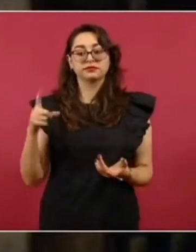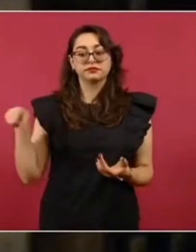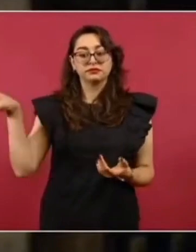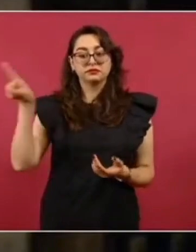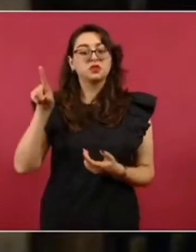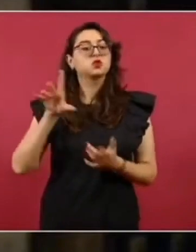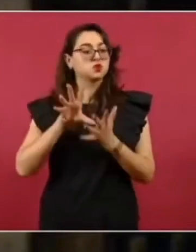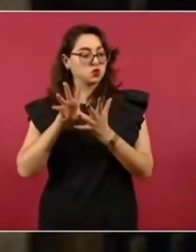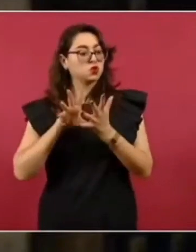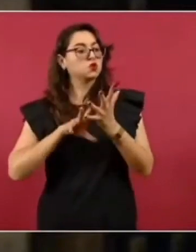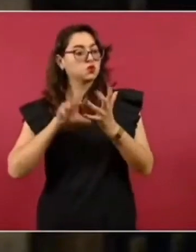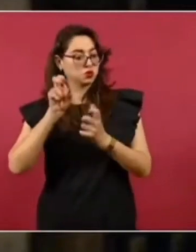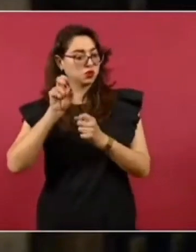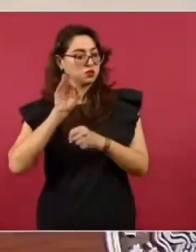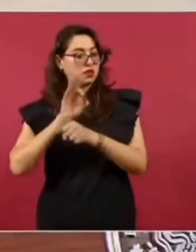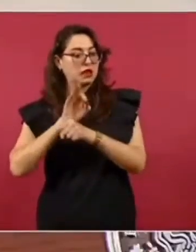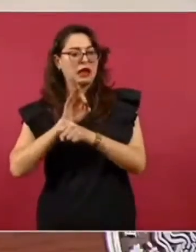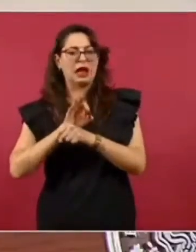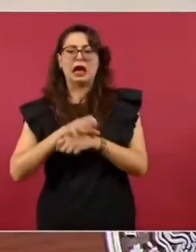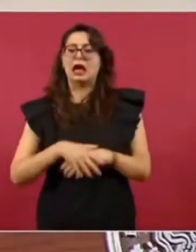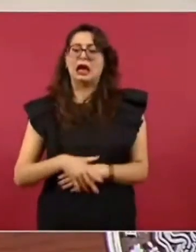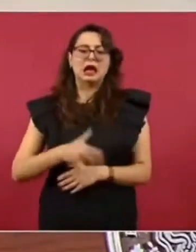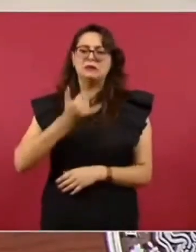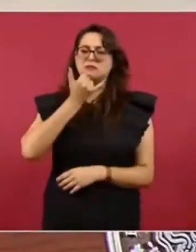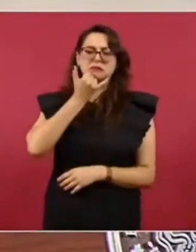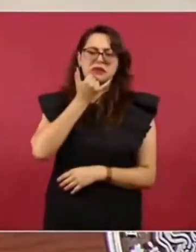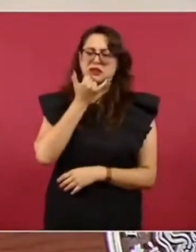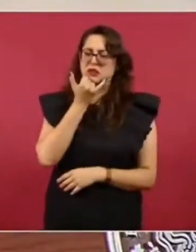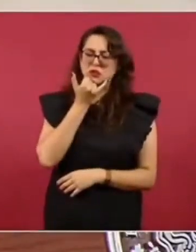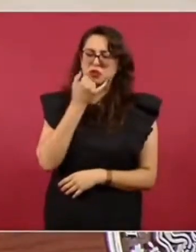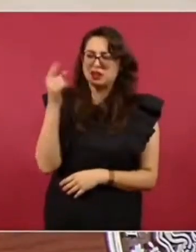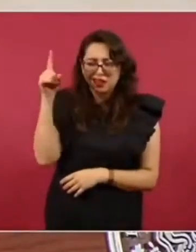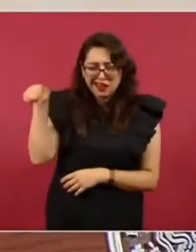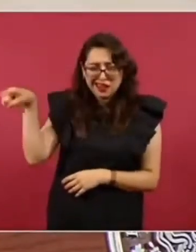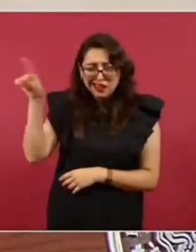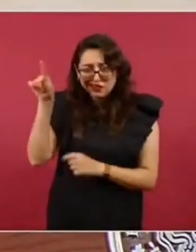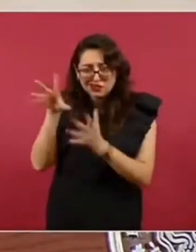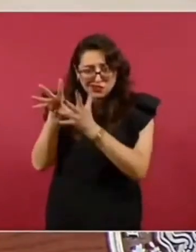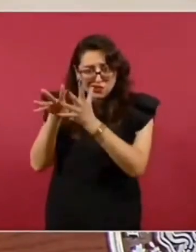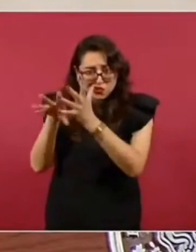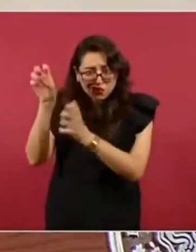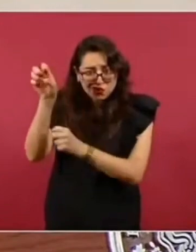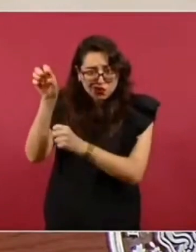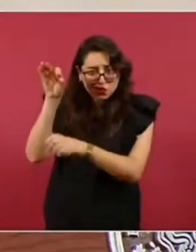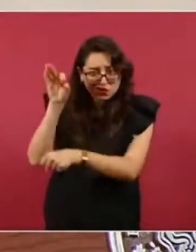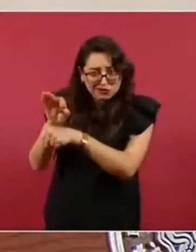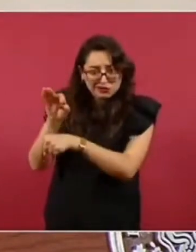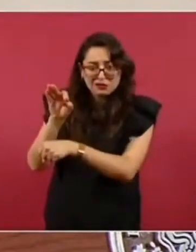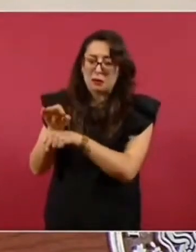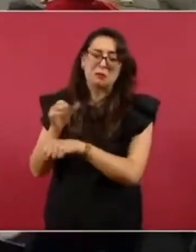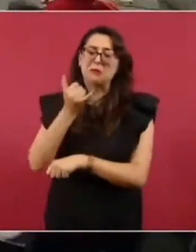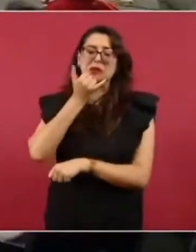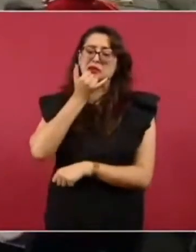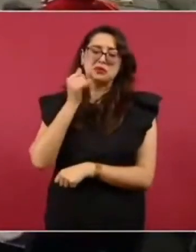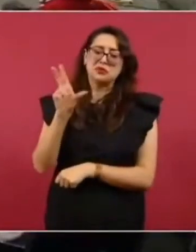van a seguir defendiendo lo que está? Ellos no defienden la Constitución. Ellos no defienden la Constitución.